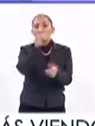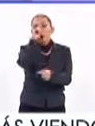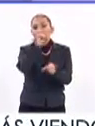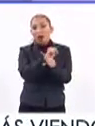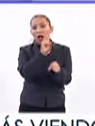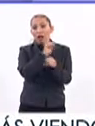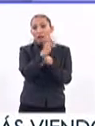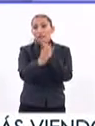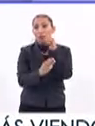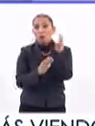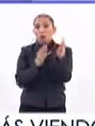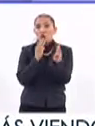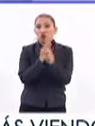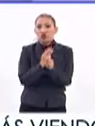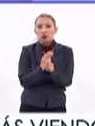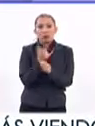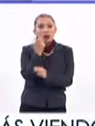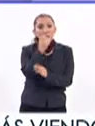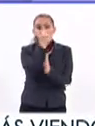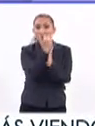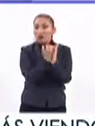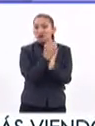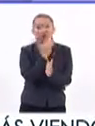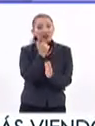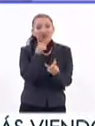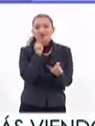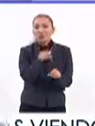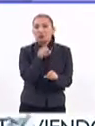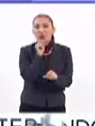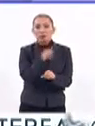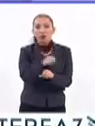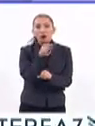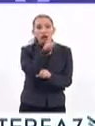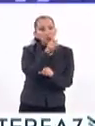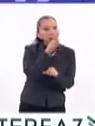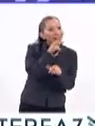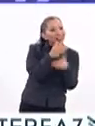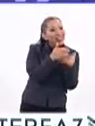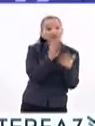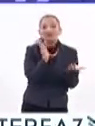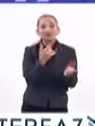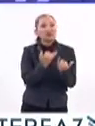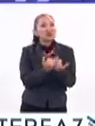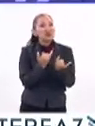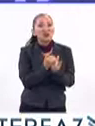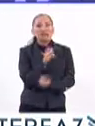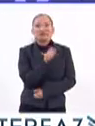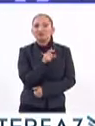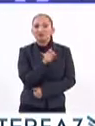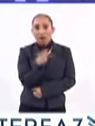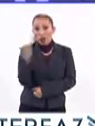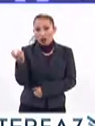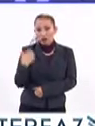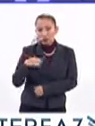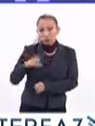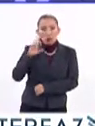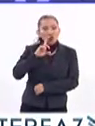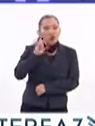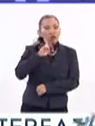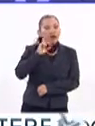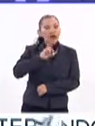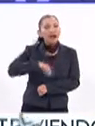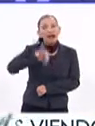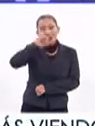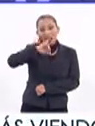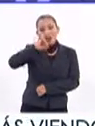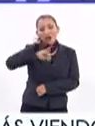Y eso, bueno, pues no ha bajado, nadie ha dado datos de que esto está mejorando, por lo cual las acciones de la jefa de gobierno, Claudia